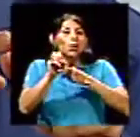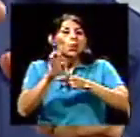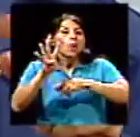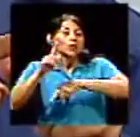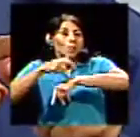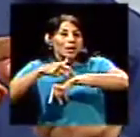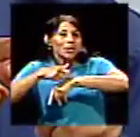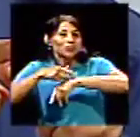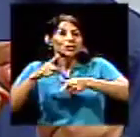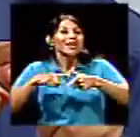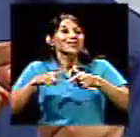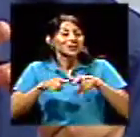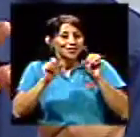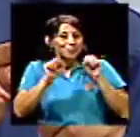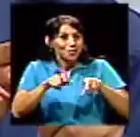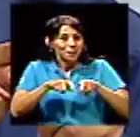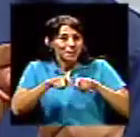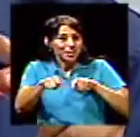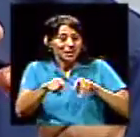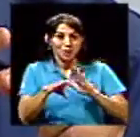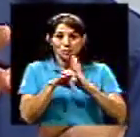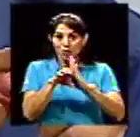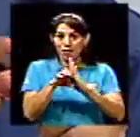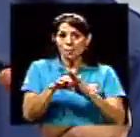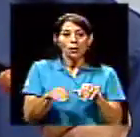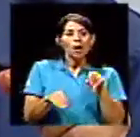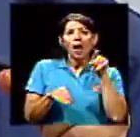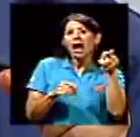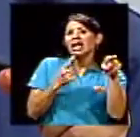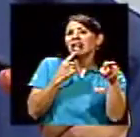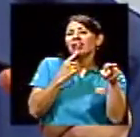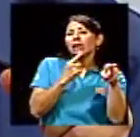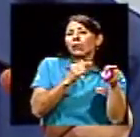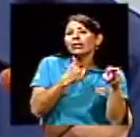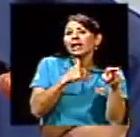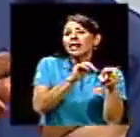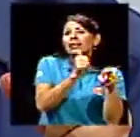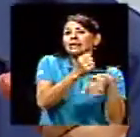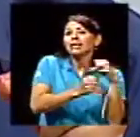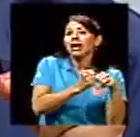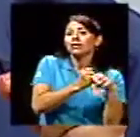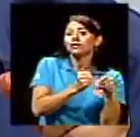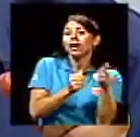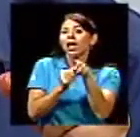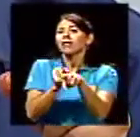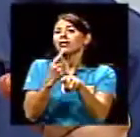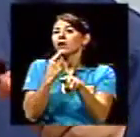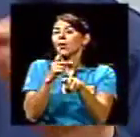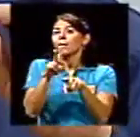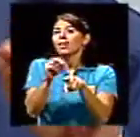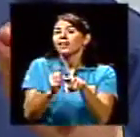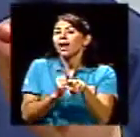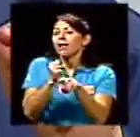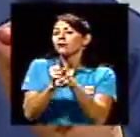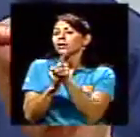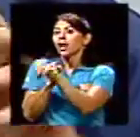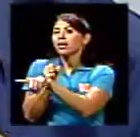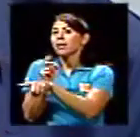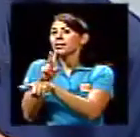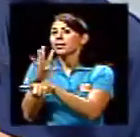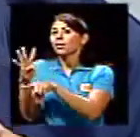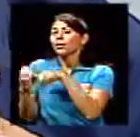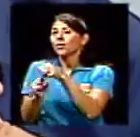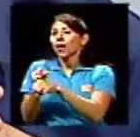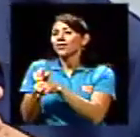puedan medir. Bueno, si aquí dijo que tenía 10 años, 20 años, aquí dijo que tenía 24, algo pasó. Y entonces, allá hay un error de no